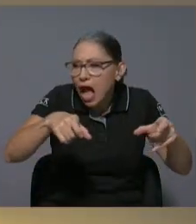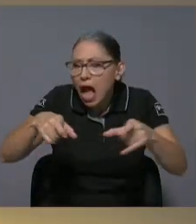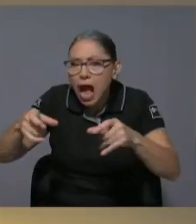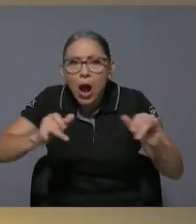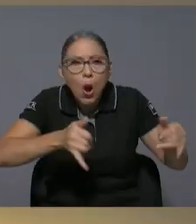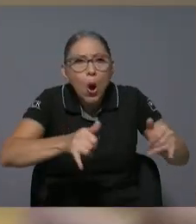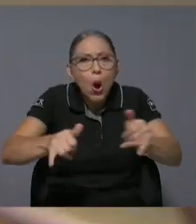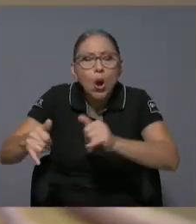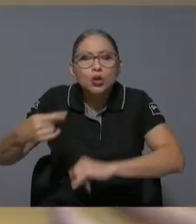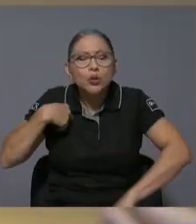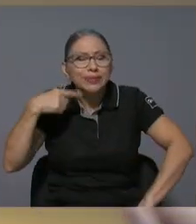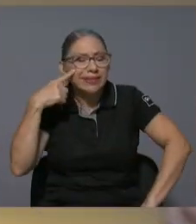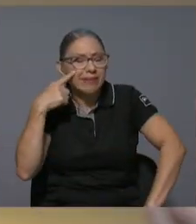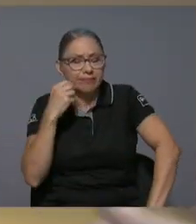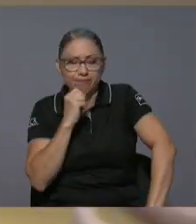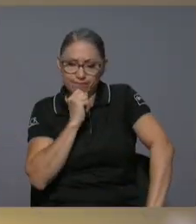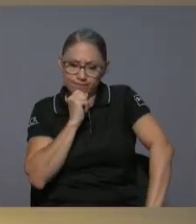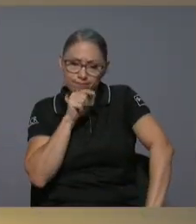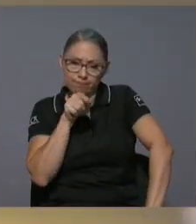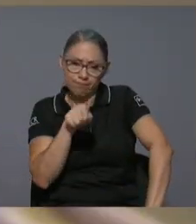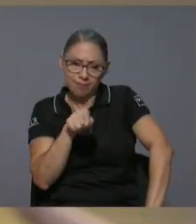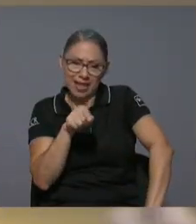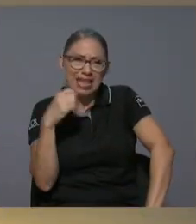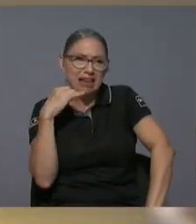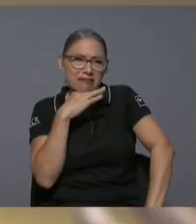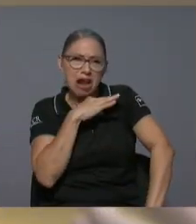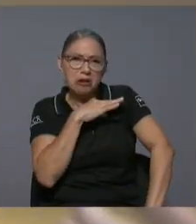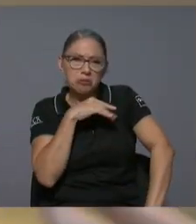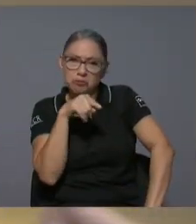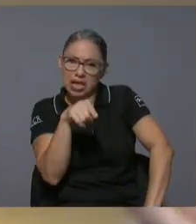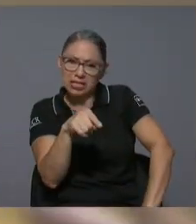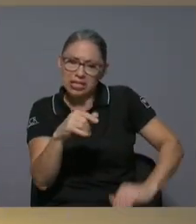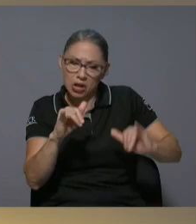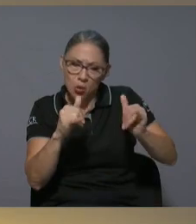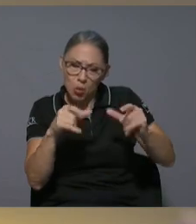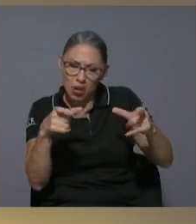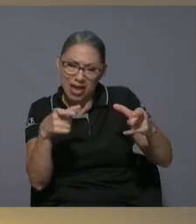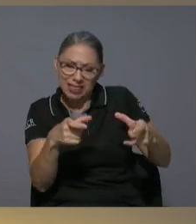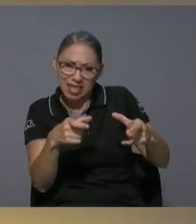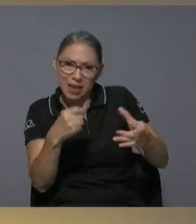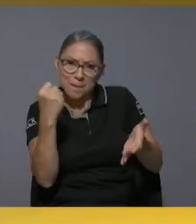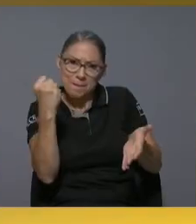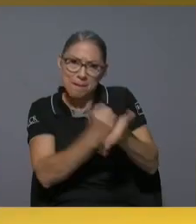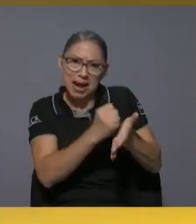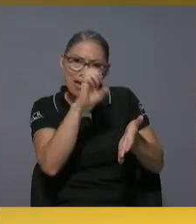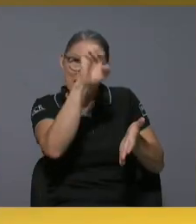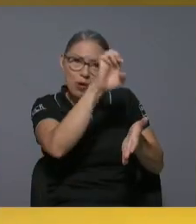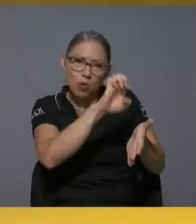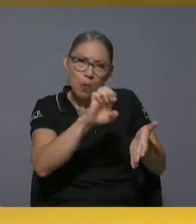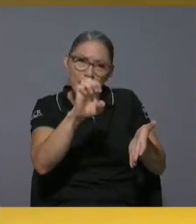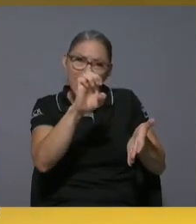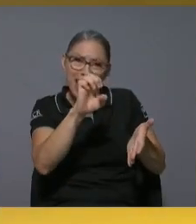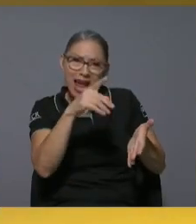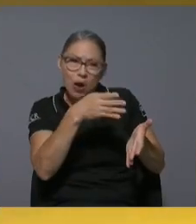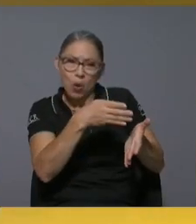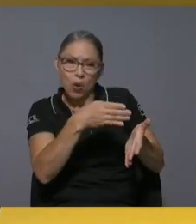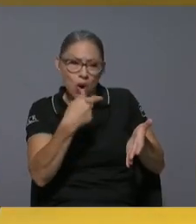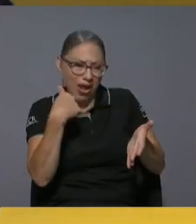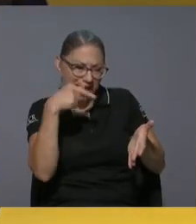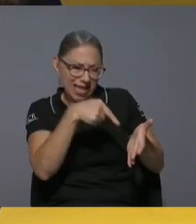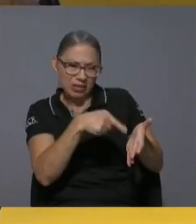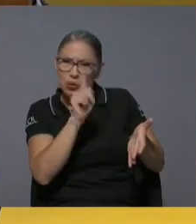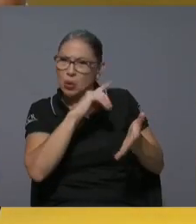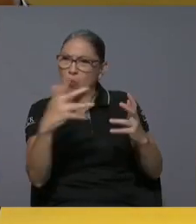qué raro ¿por qué este juguete? que era una marca no sé si era europea o norteamericana yo decía ¿por qué esto no calza con lo que yo salgo y veo? ¿verdad? ¿por qué